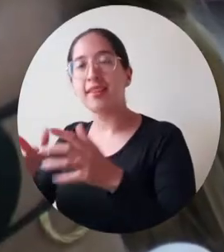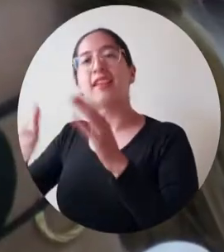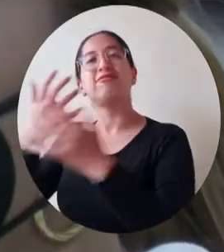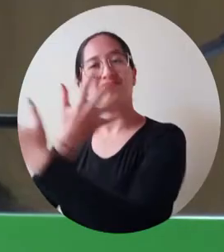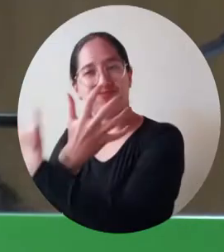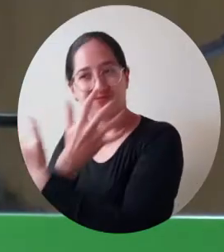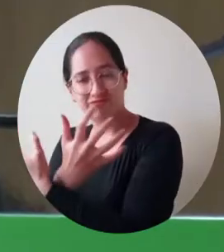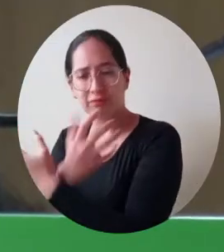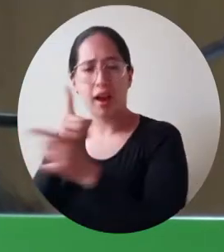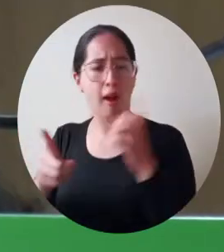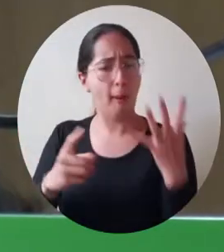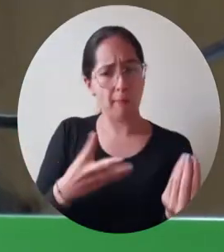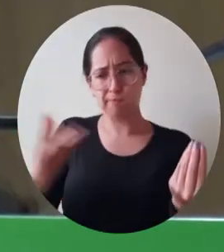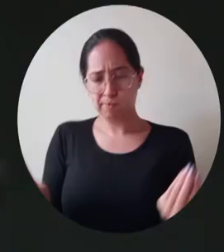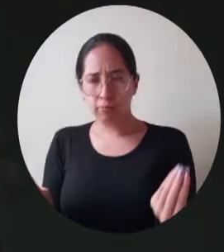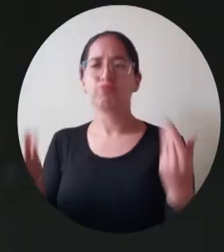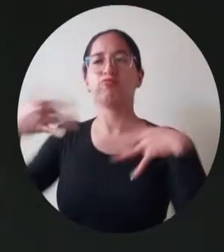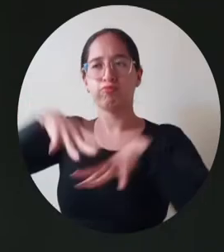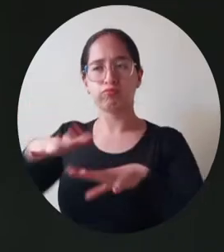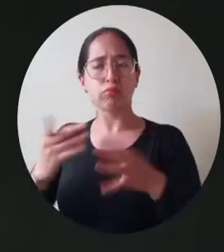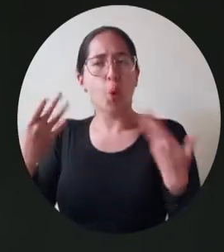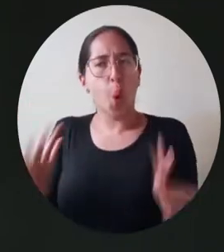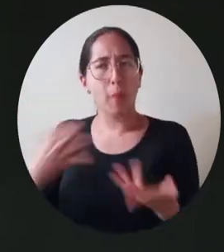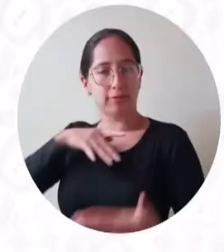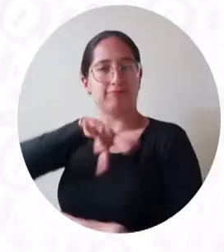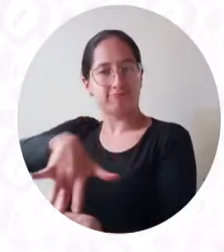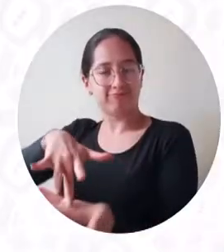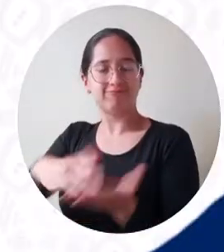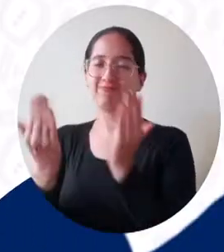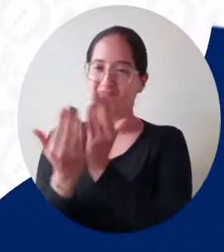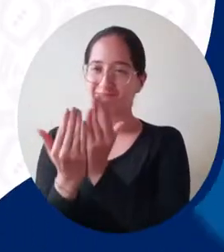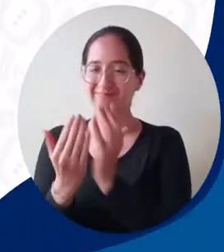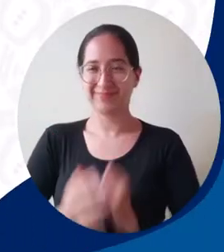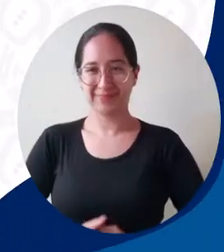las ciencias naturales, cuyos grupos se incorporan a la presencialidad.